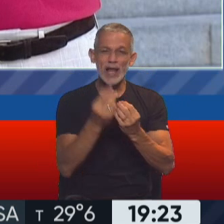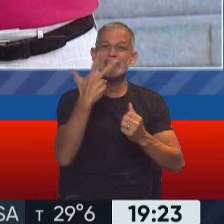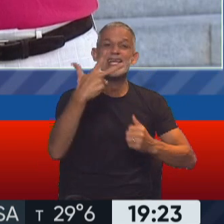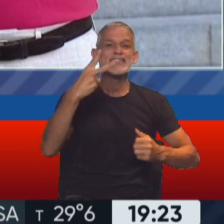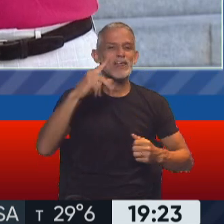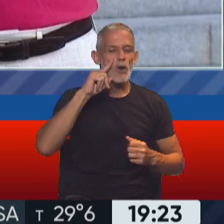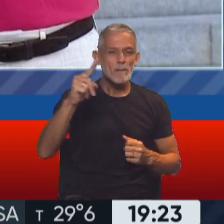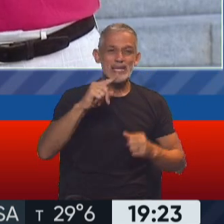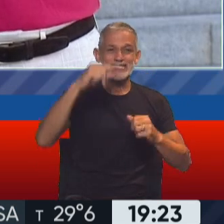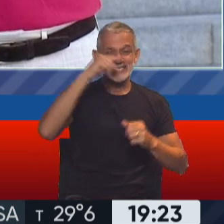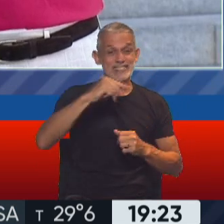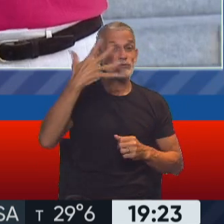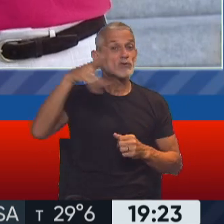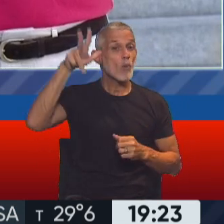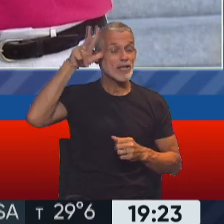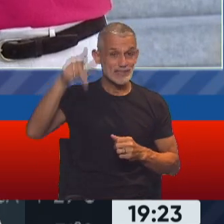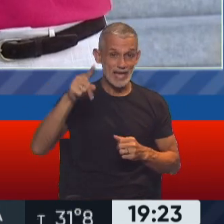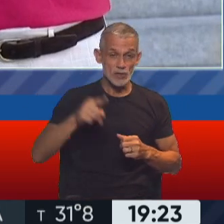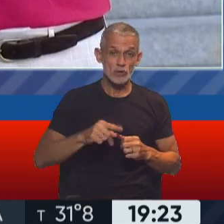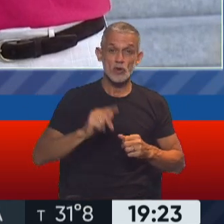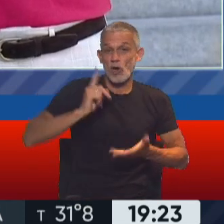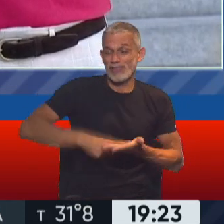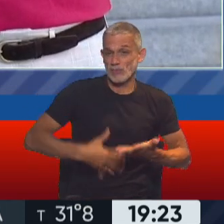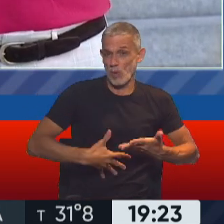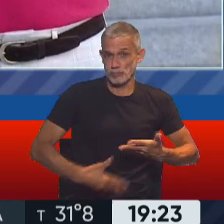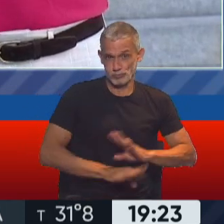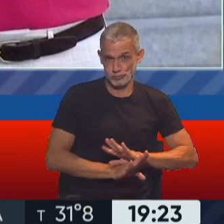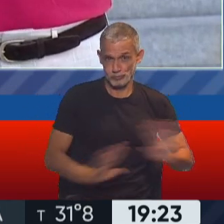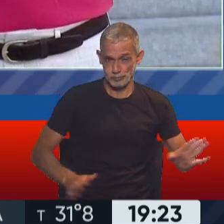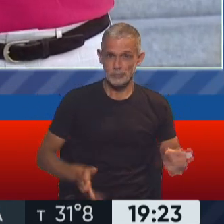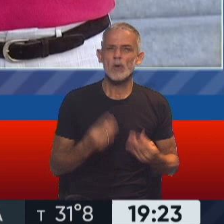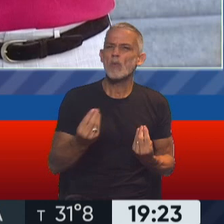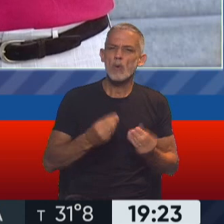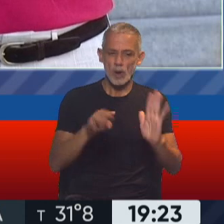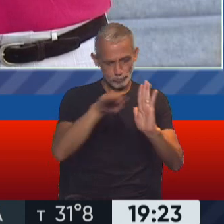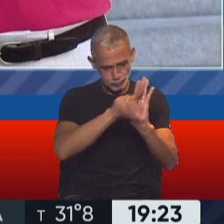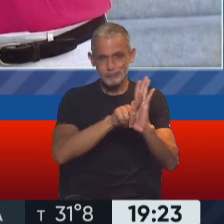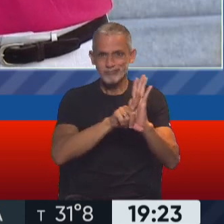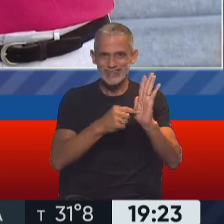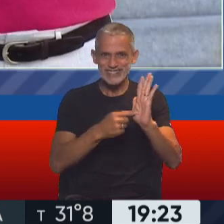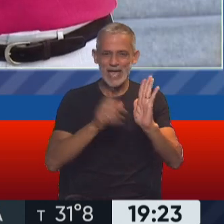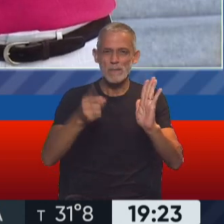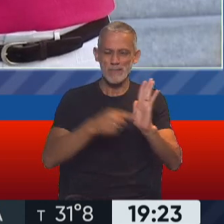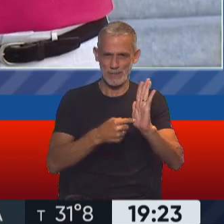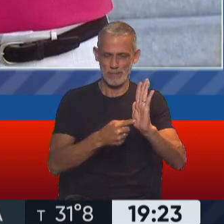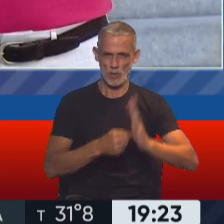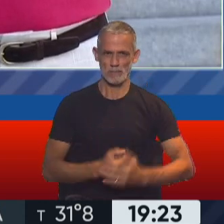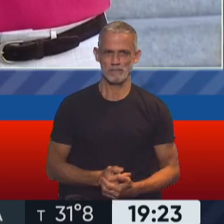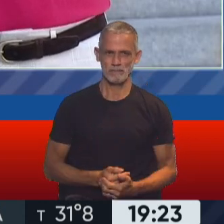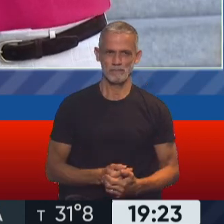.758 interrupciones voluntarias bajo las normativas que dicta la ley.